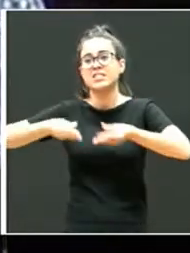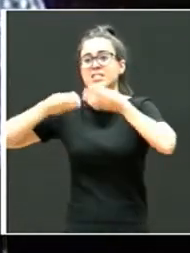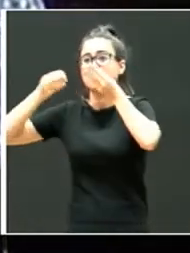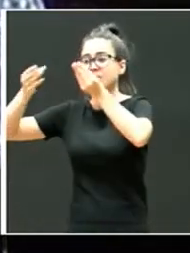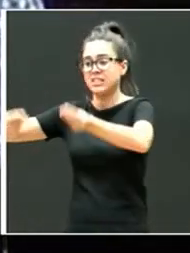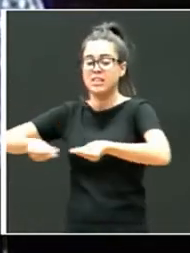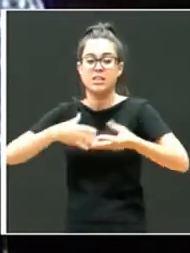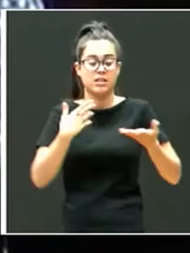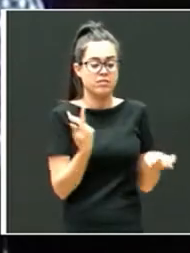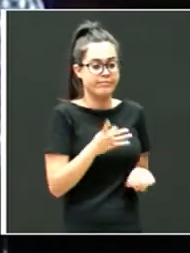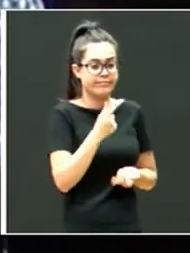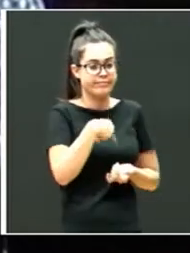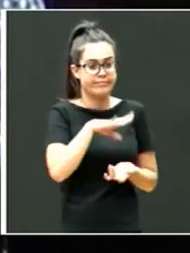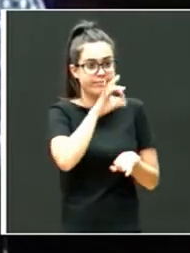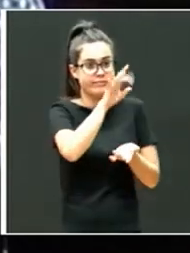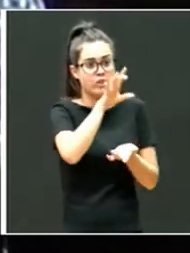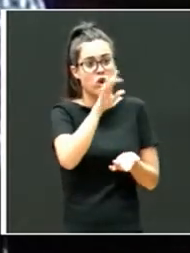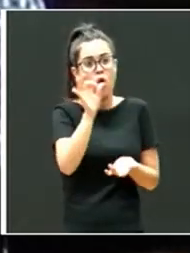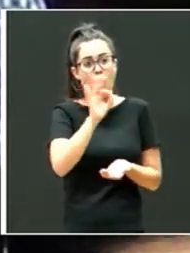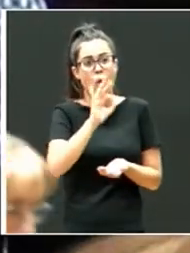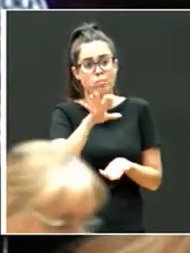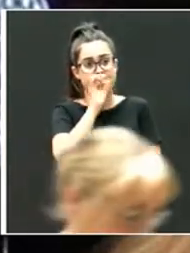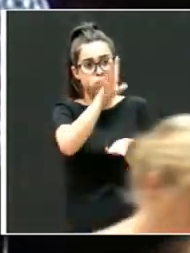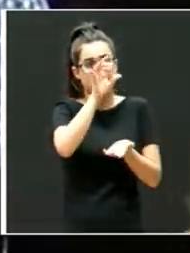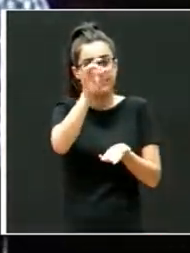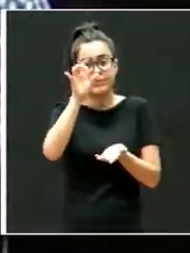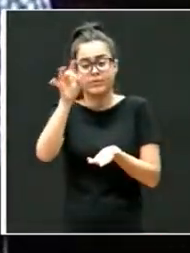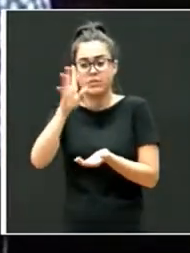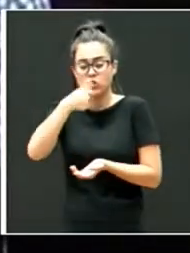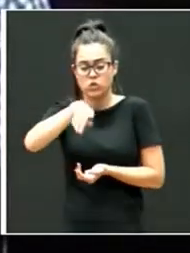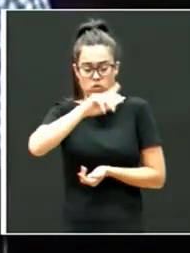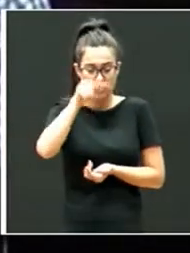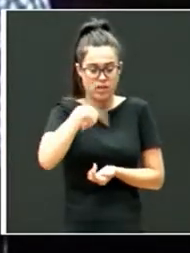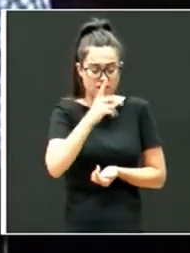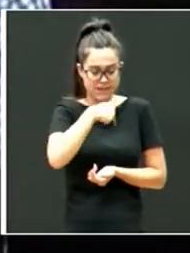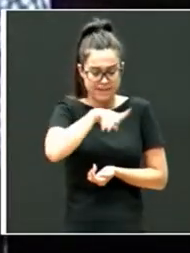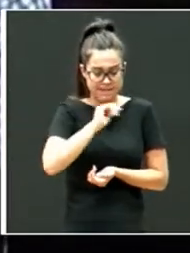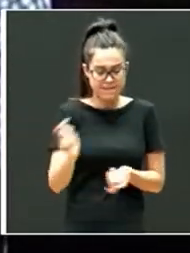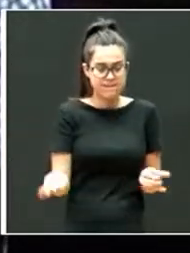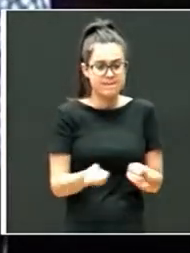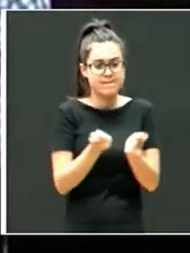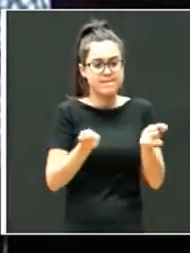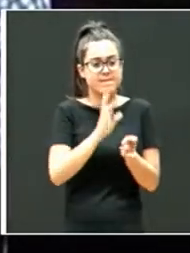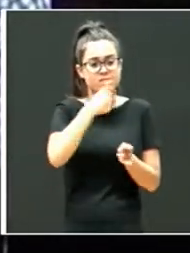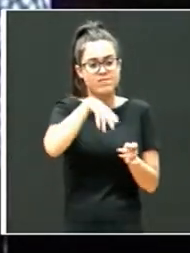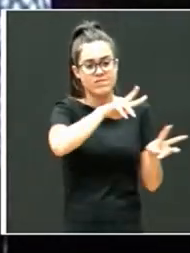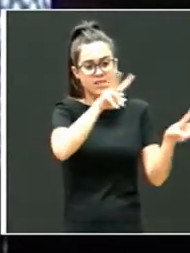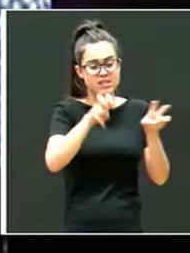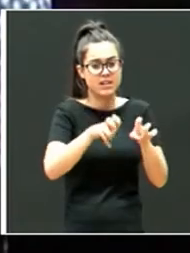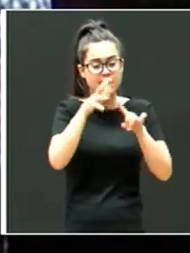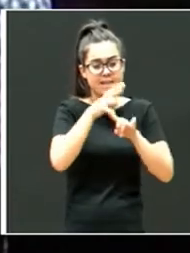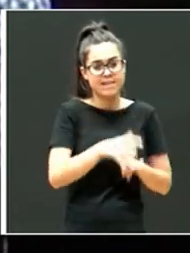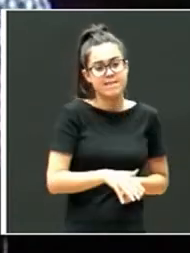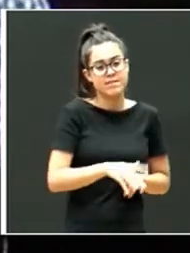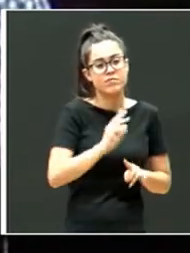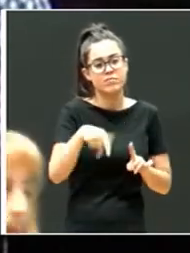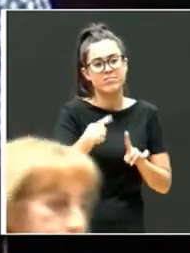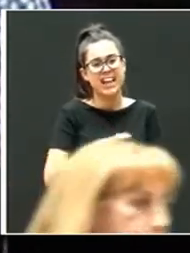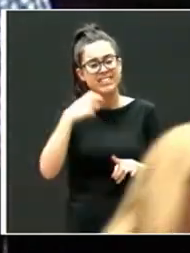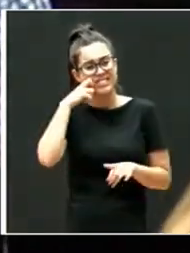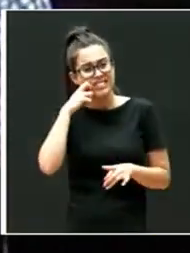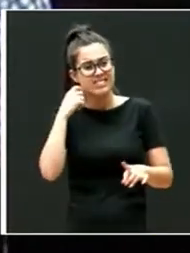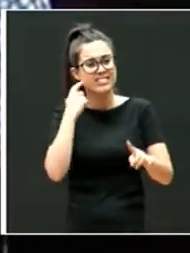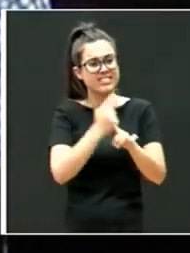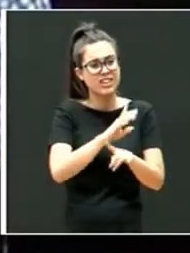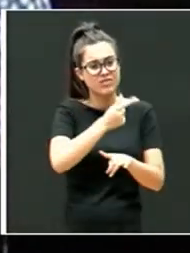o les ido pasando PDFs. Nosotros también publicamos una guía sobre el tema de la discriminación y la xenofobia y el racismo que